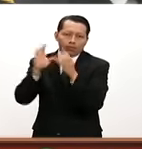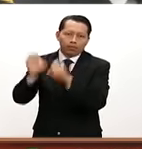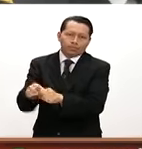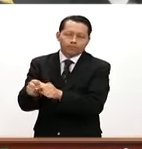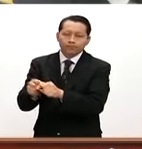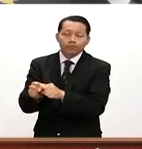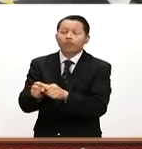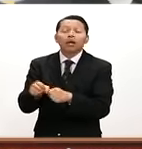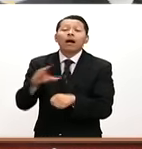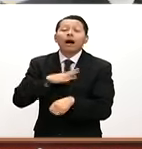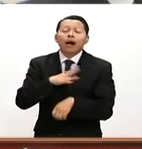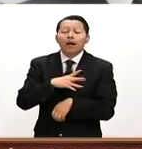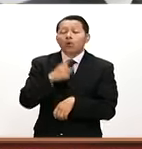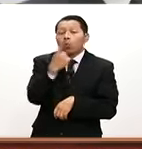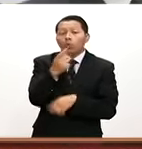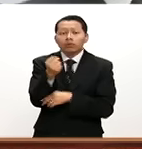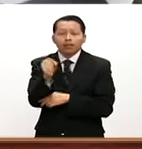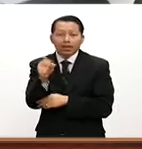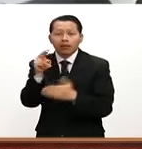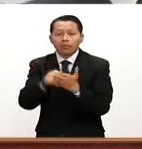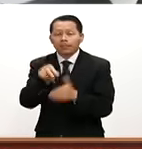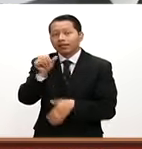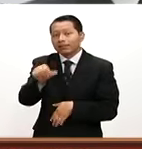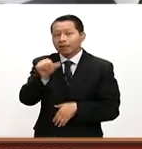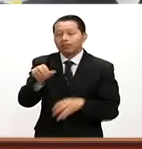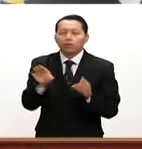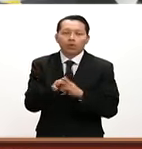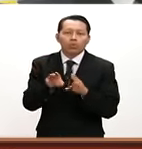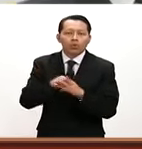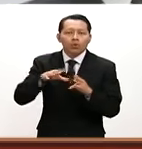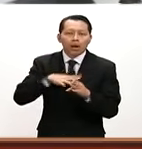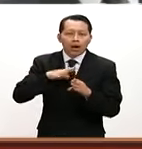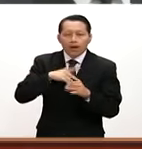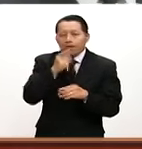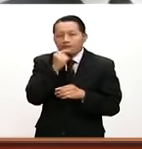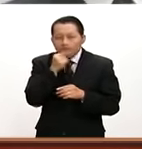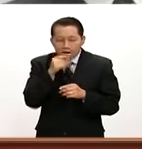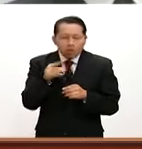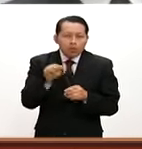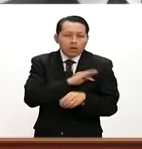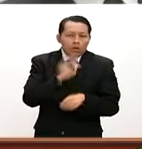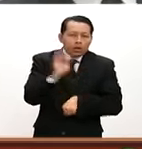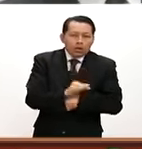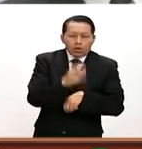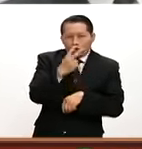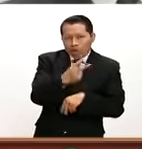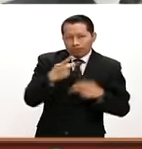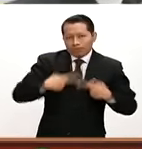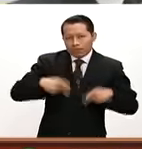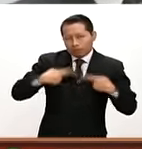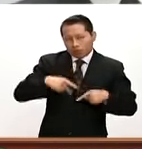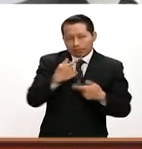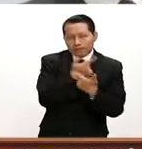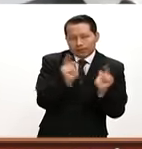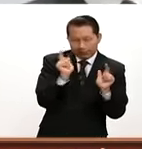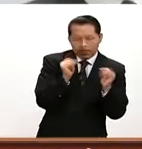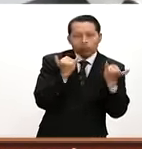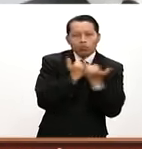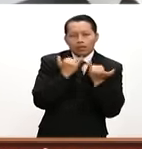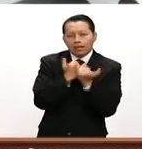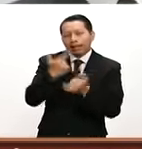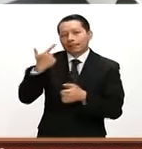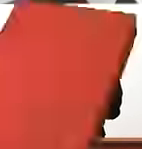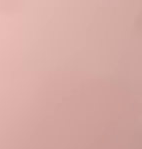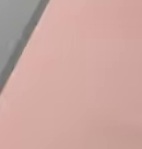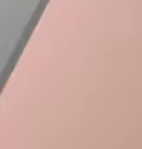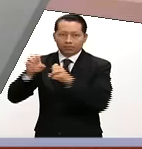el 1 de septiembre del 2016, fue implementado un operativo en el que se liberaron a dos víctimas de secuestro y se detuvieron a siete de sus